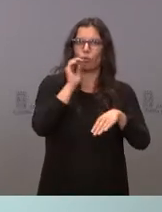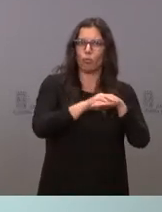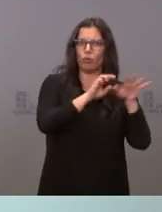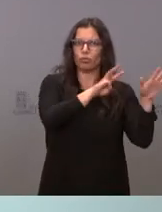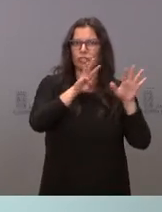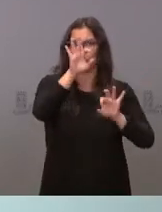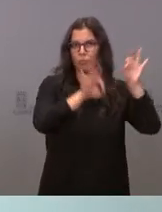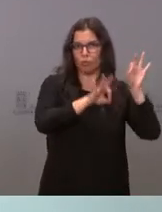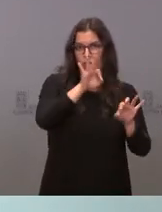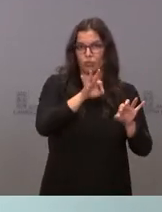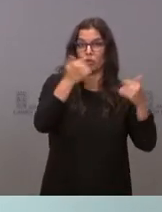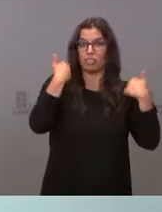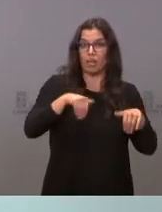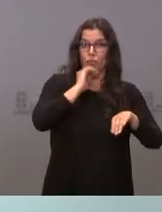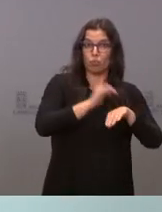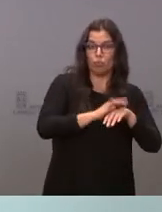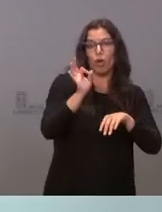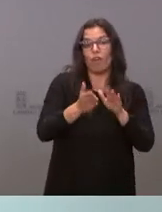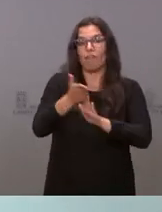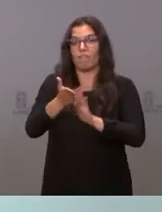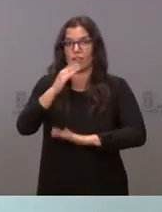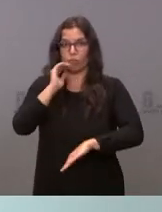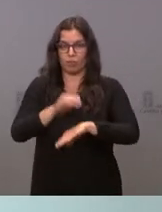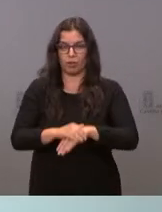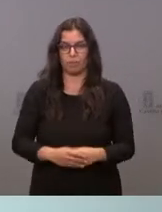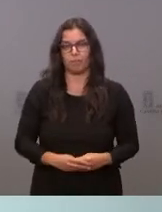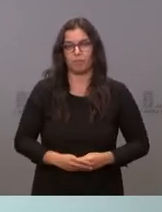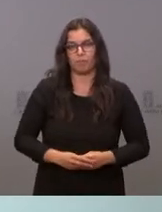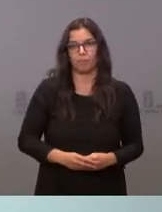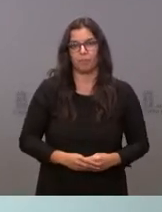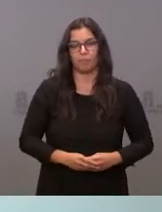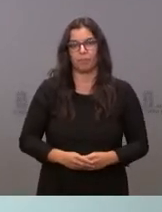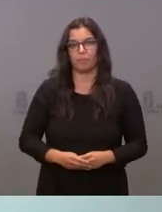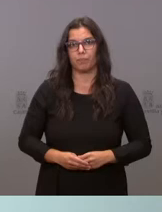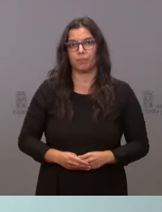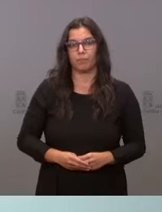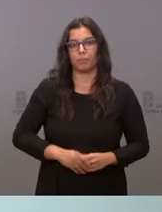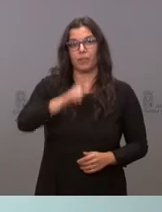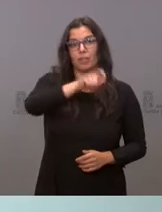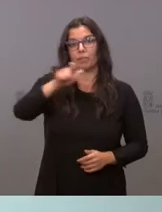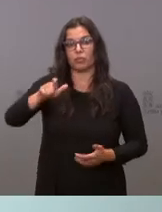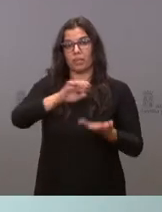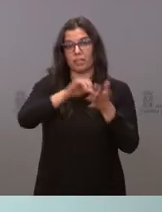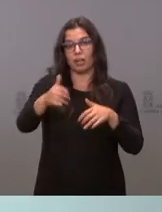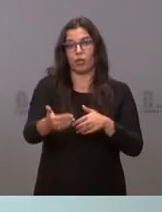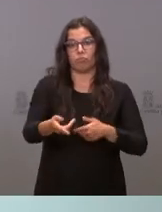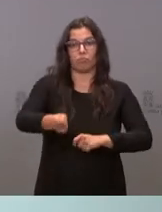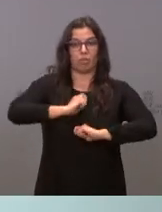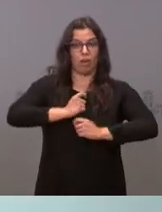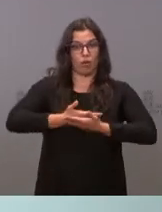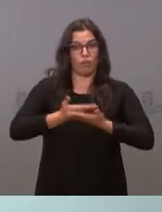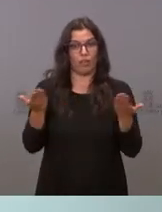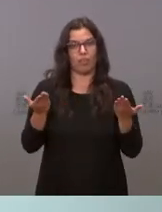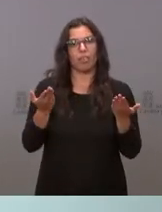en vías de cumplimiento. La confianza que han depositado los castellanos y leoneses se va a